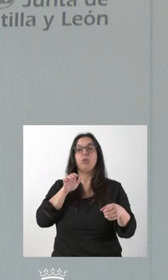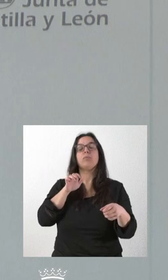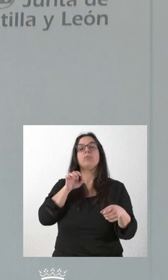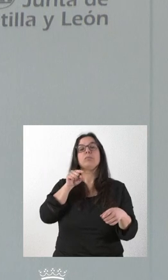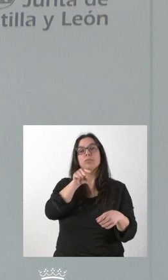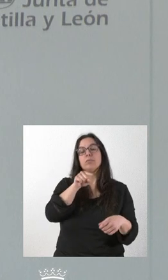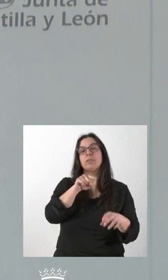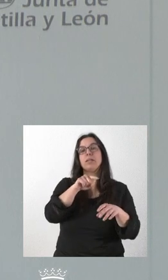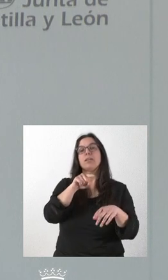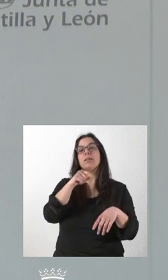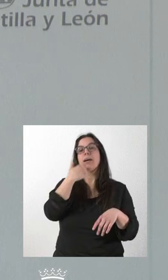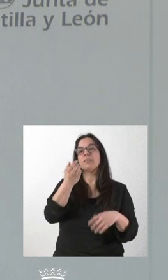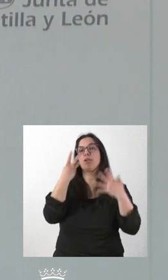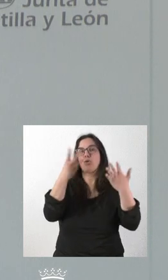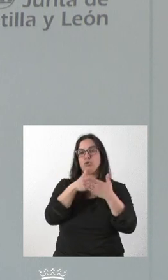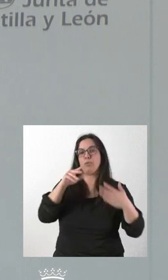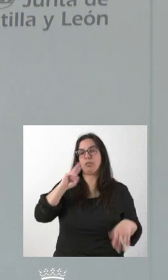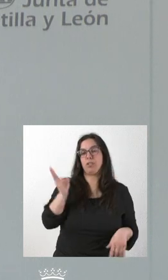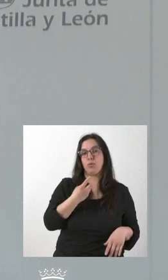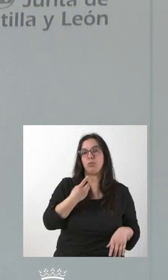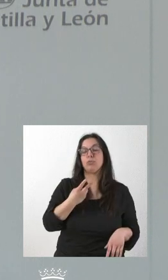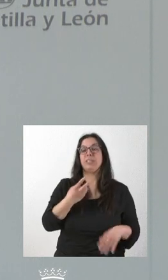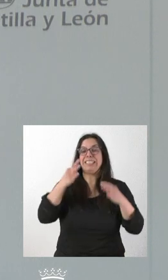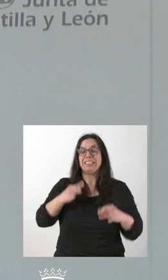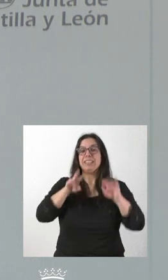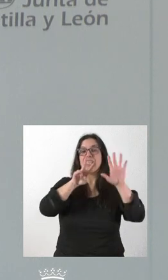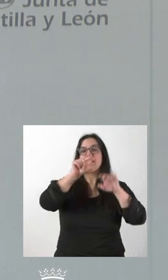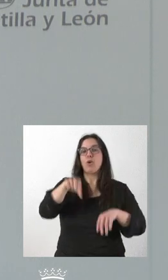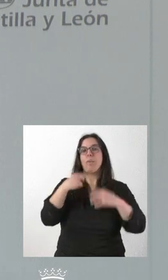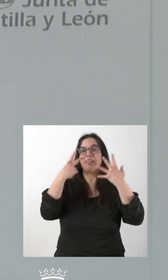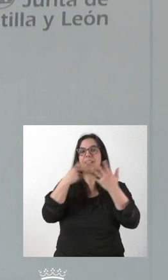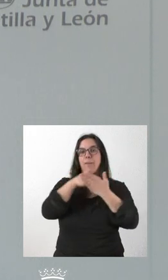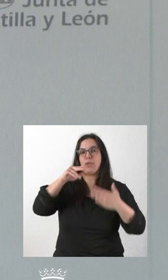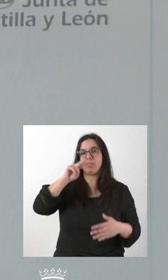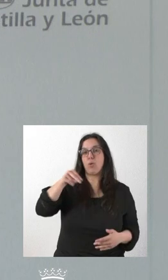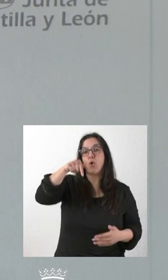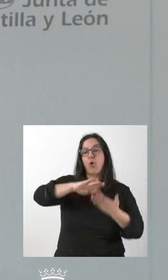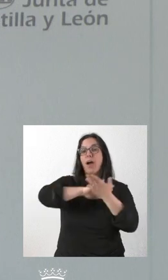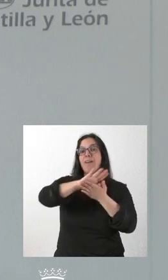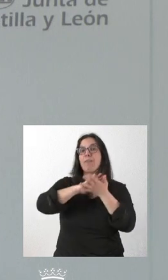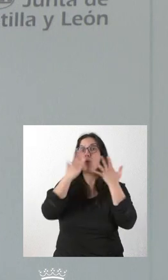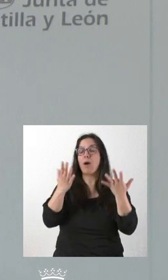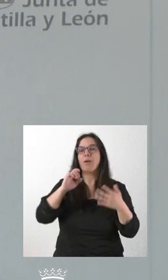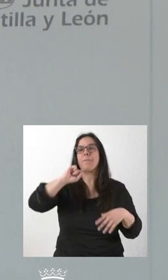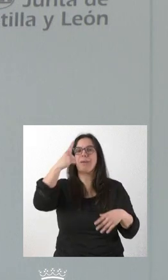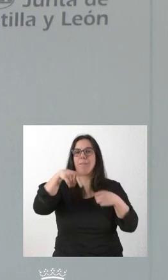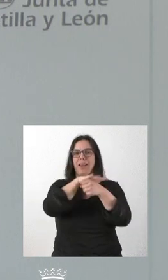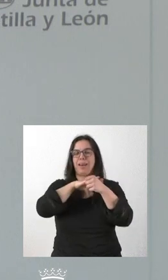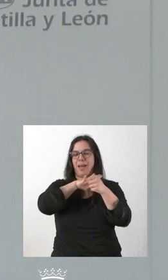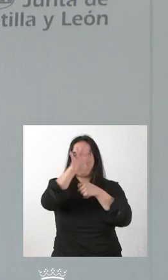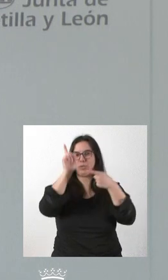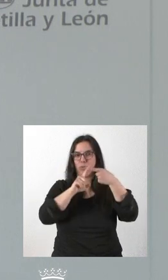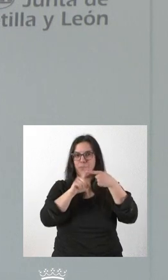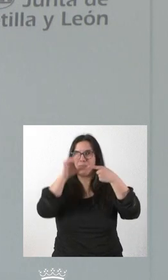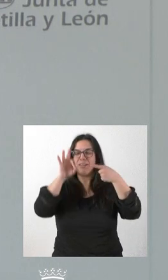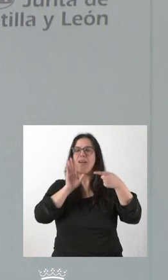asciende a casi 8 millones de euros, 7,7 millones de euros. De lo que hablamos hoy es el primero de estos ámbitos de intervención, que